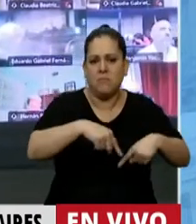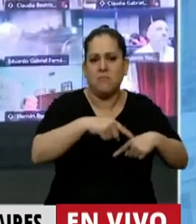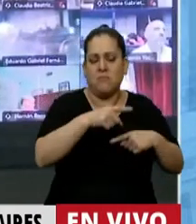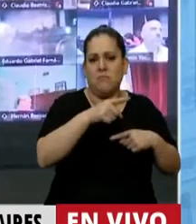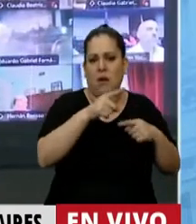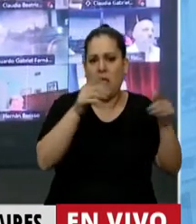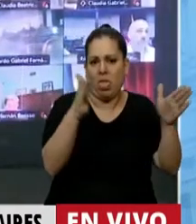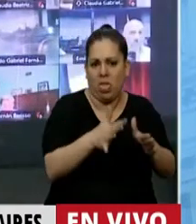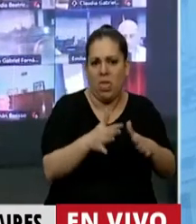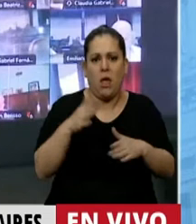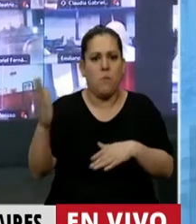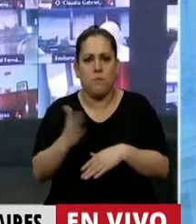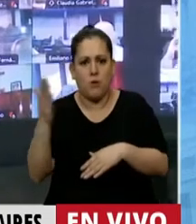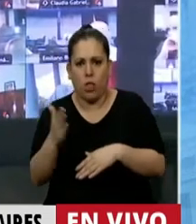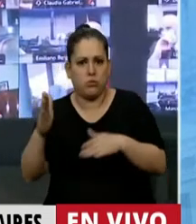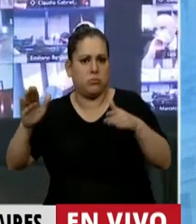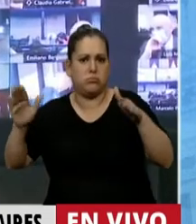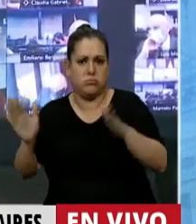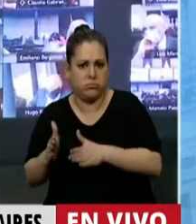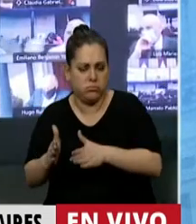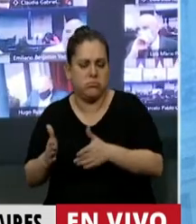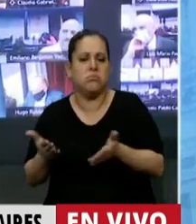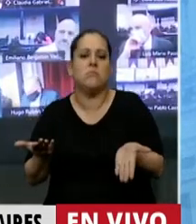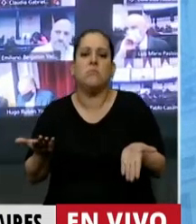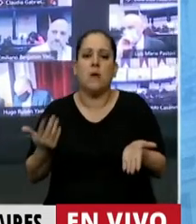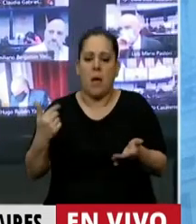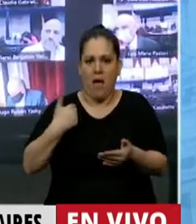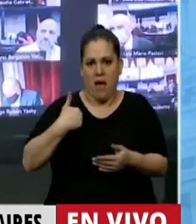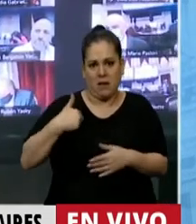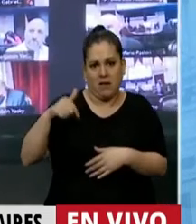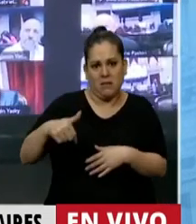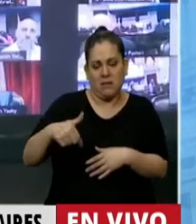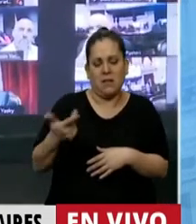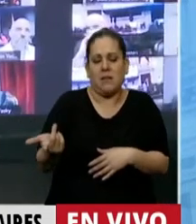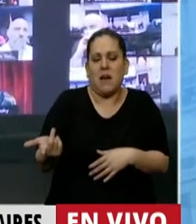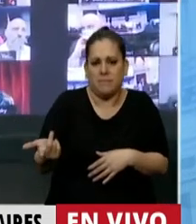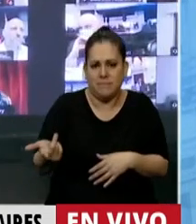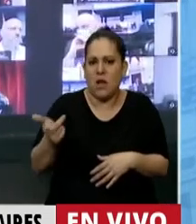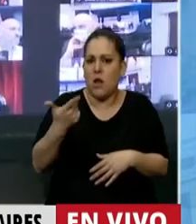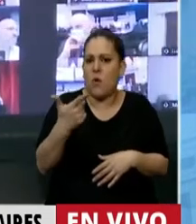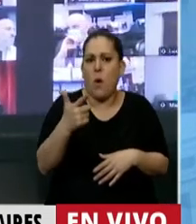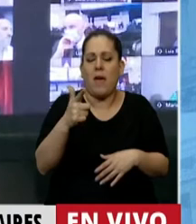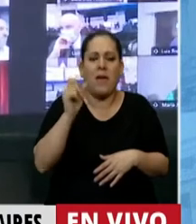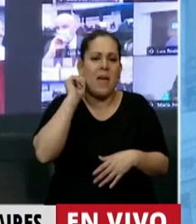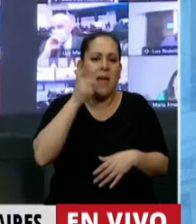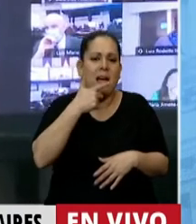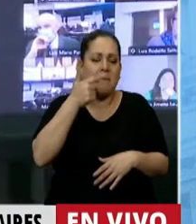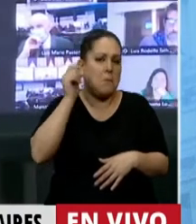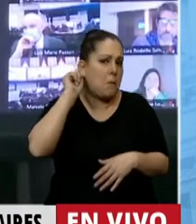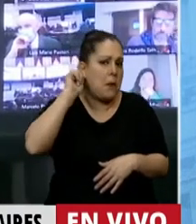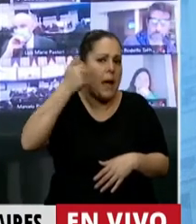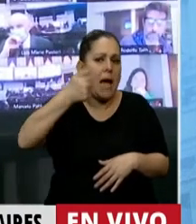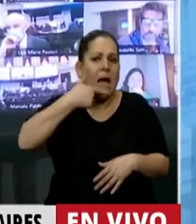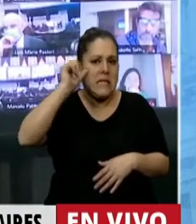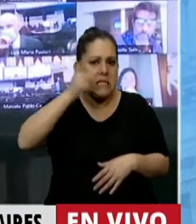y en los países como los nuestros no es que se emiten menos gases porque haya una